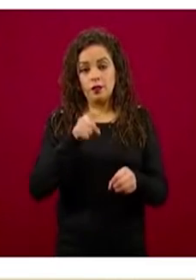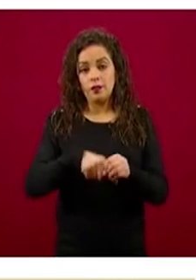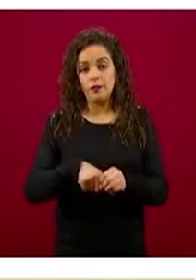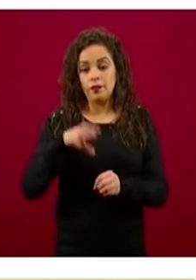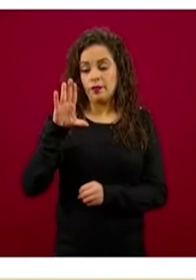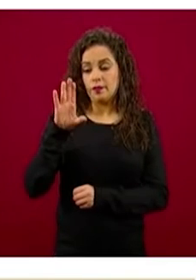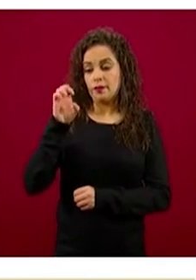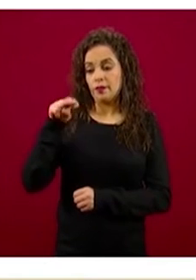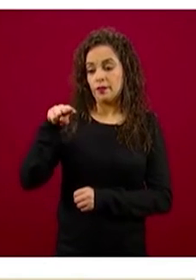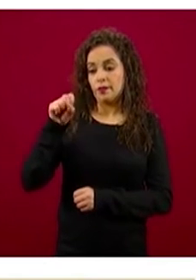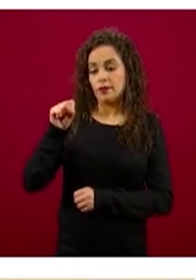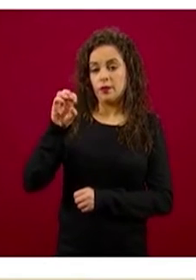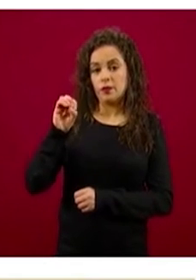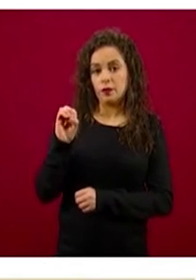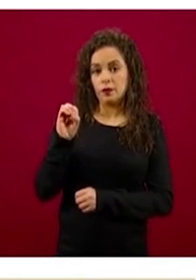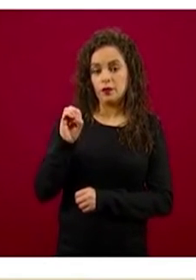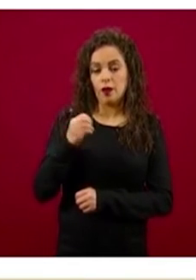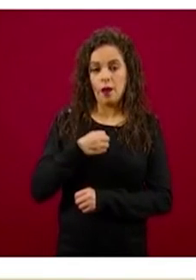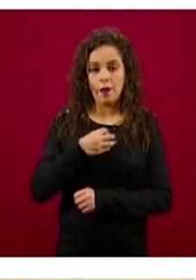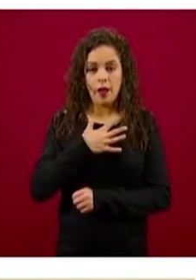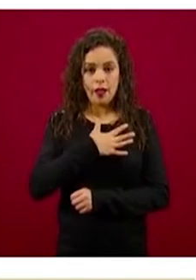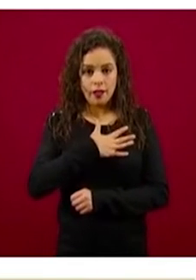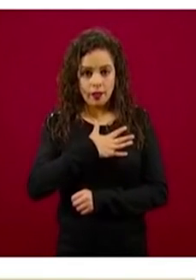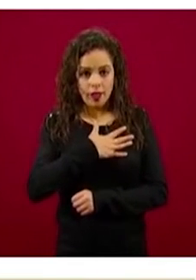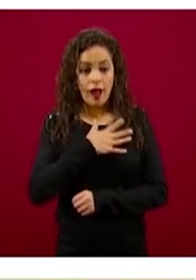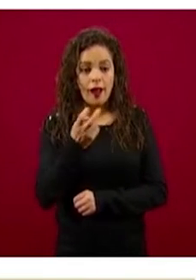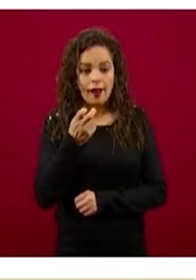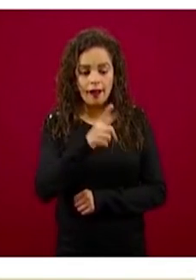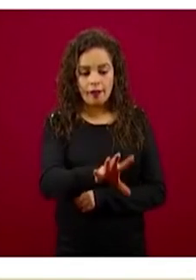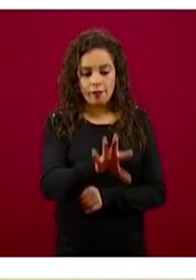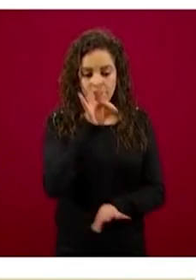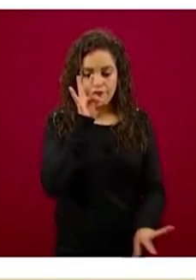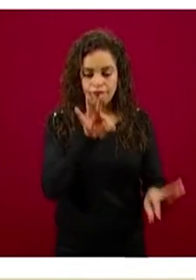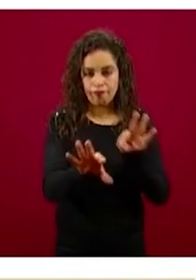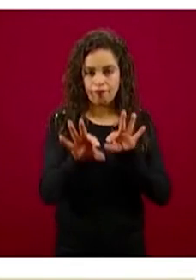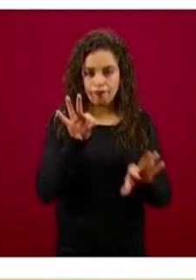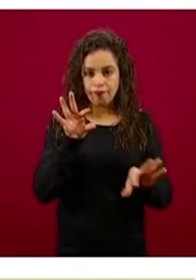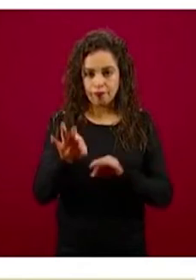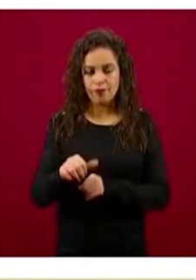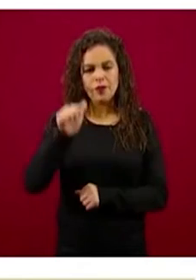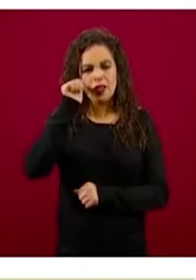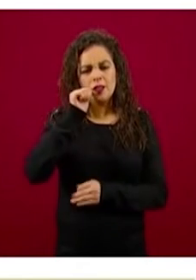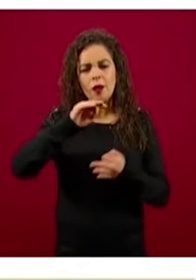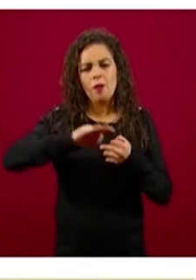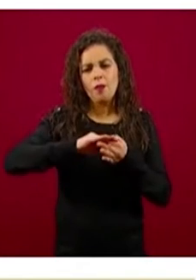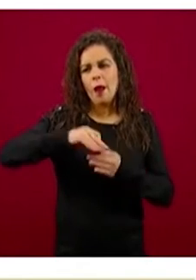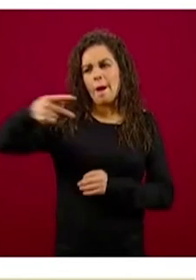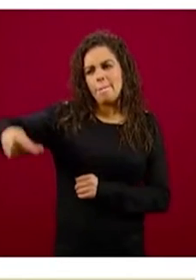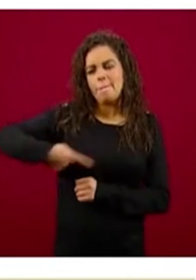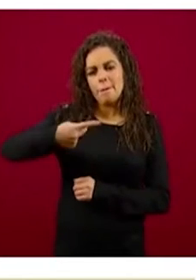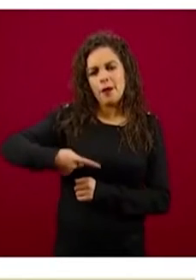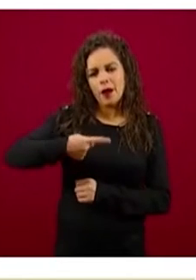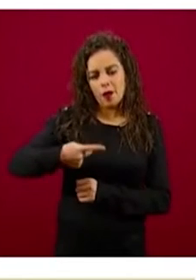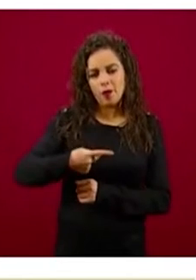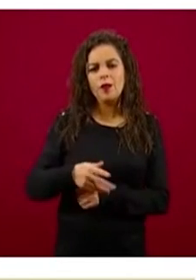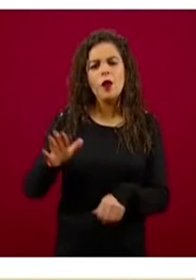del Bienestar. Una de las preguntas más frecuentes que recibimos es ¿y por qué sólo a los del Censo del Bienestar?